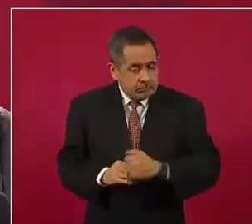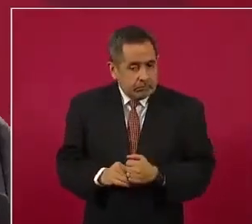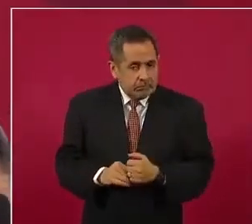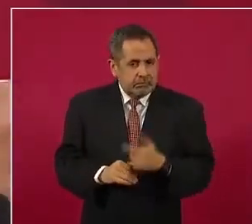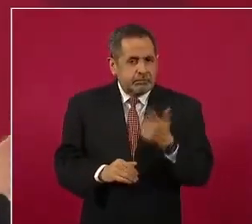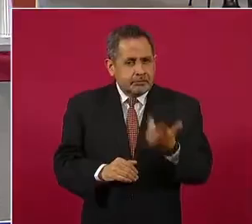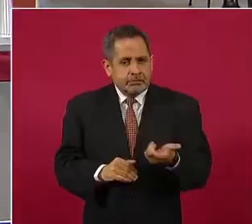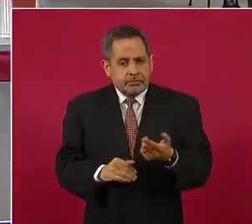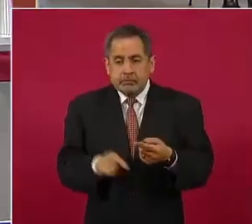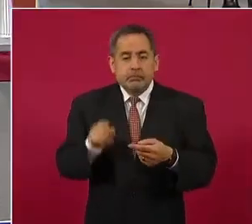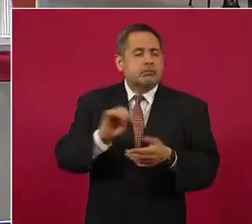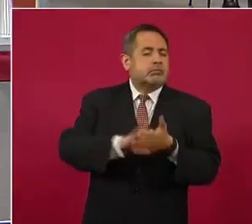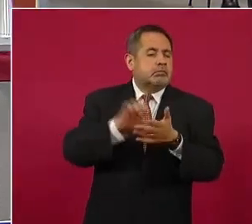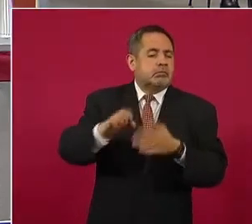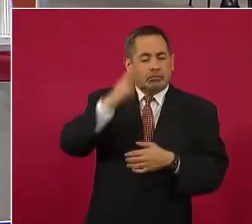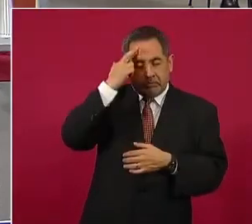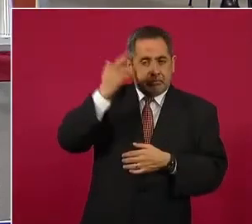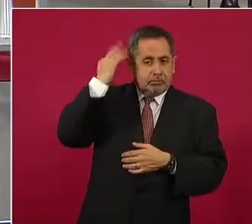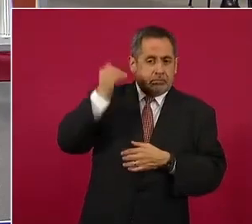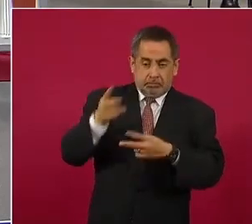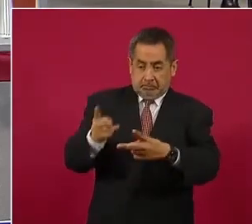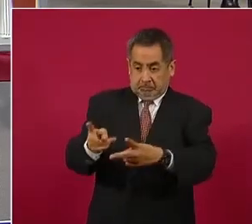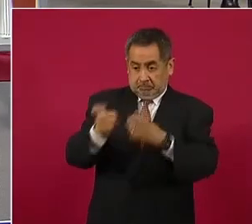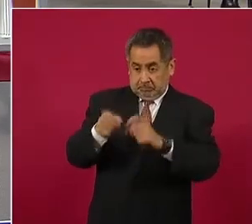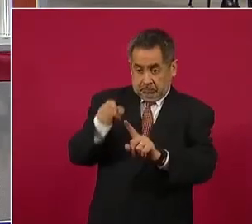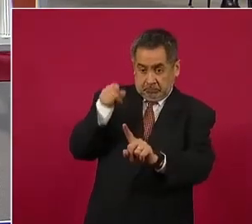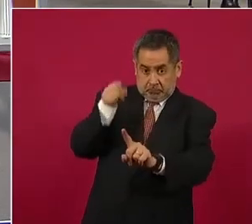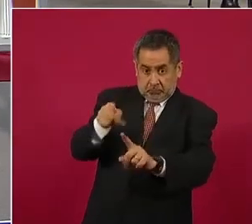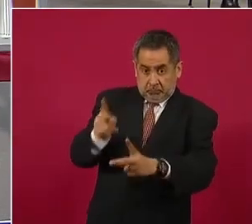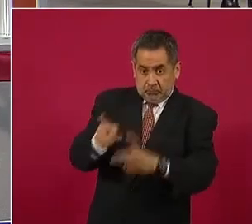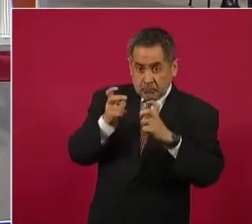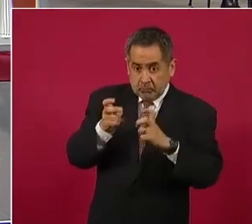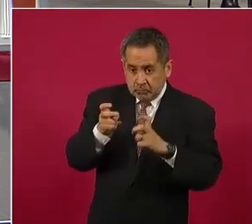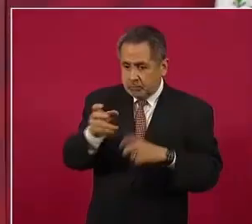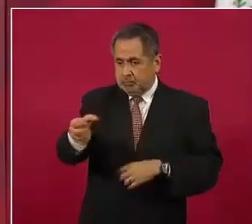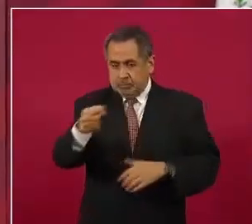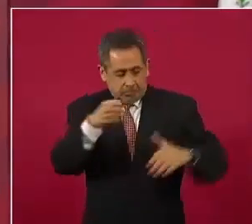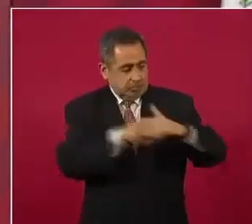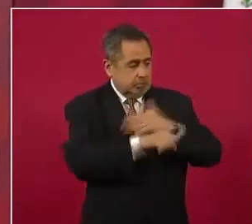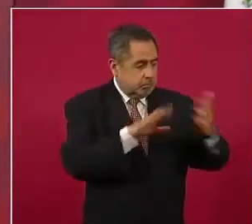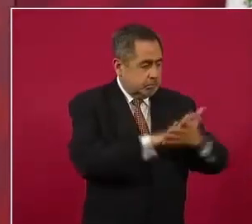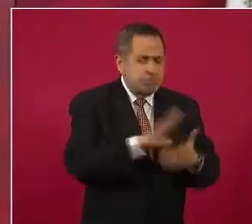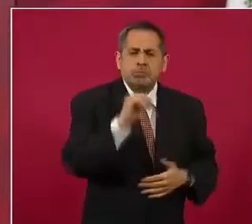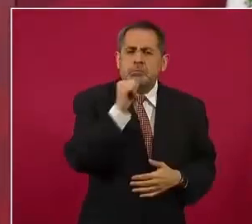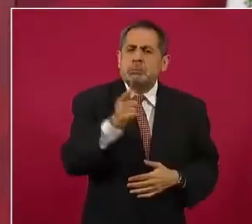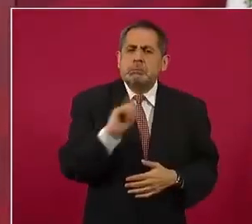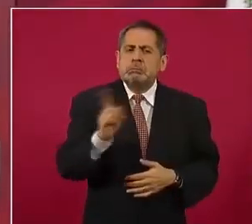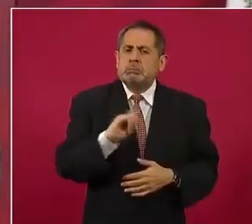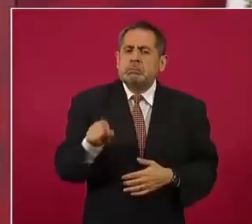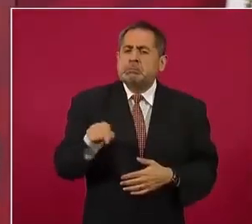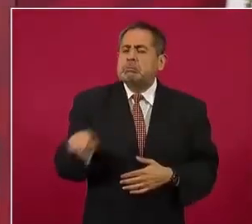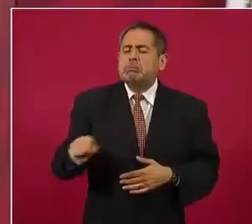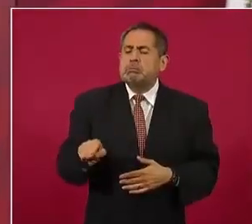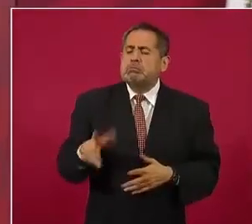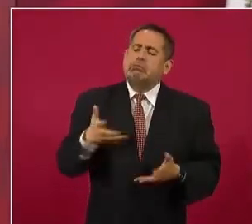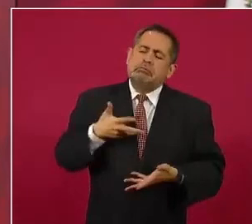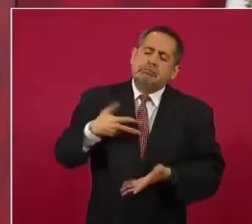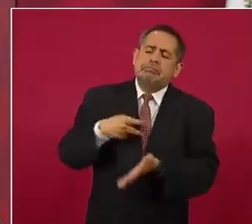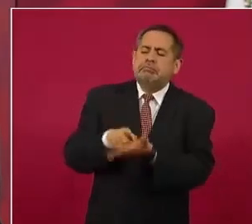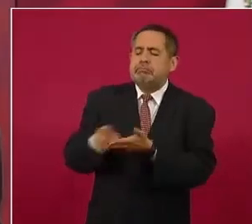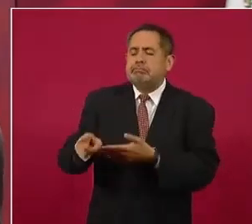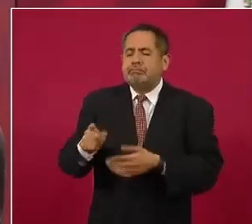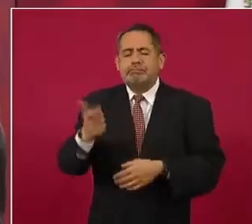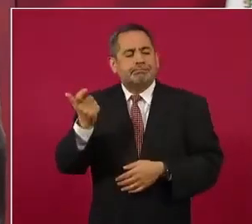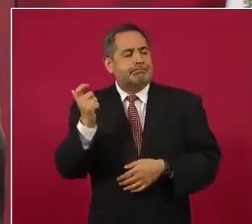Entonces, el que robaba no podía ir a la cárcel porque tenía derecho a